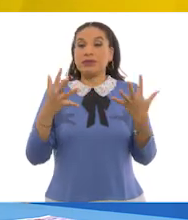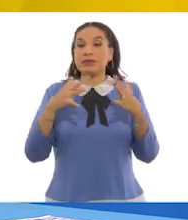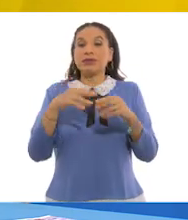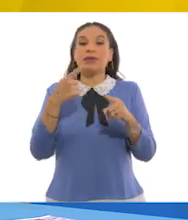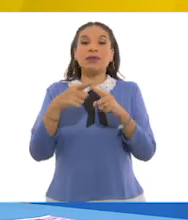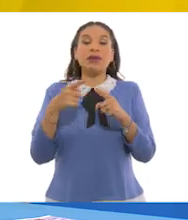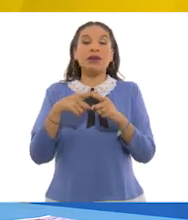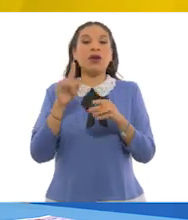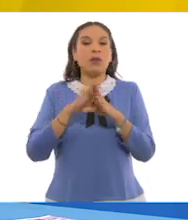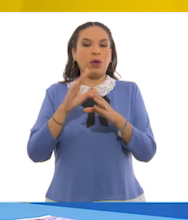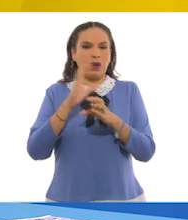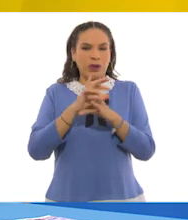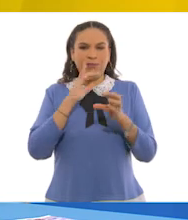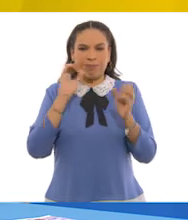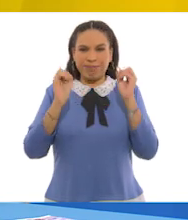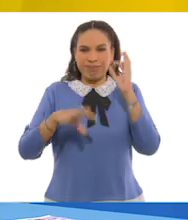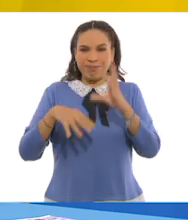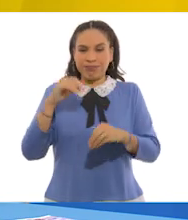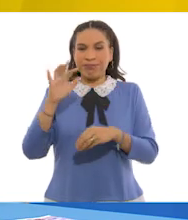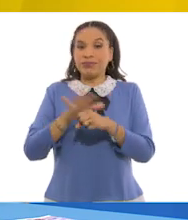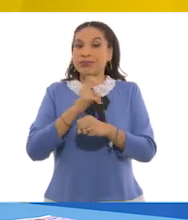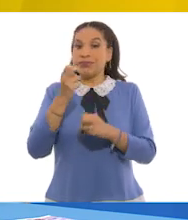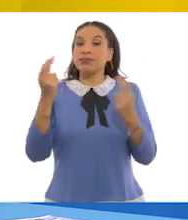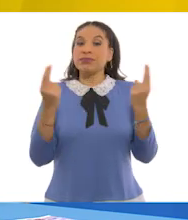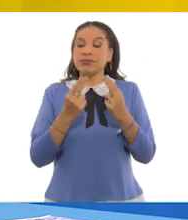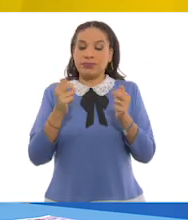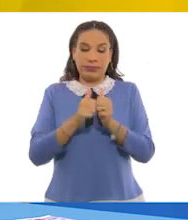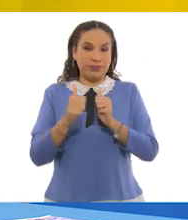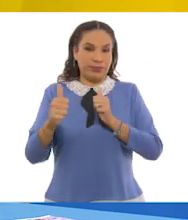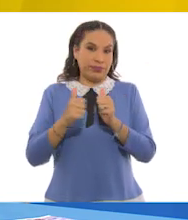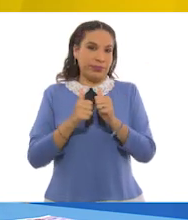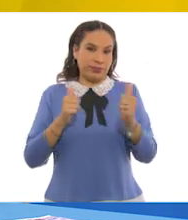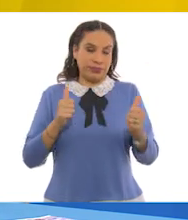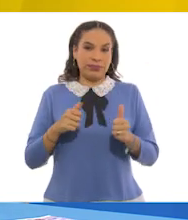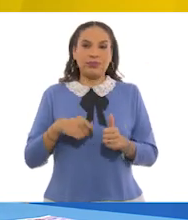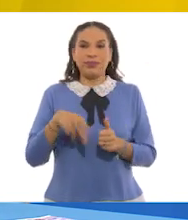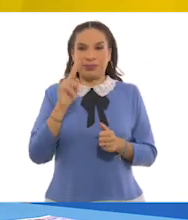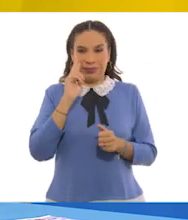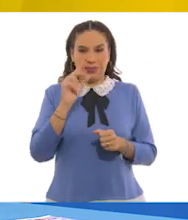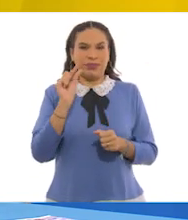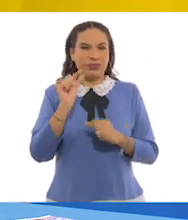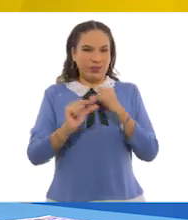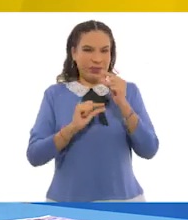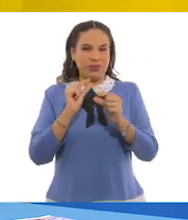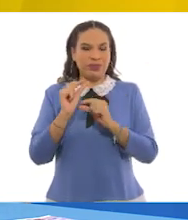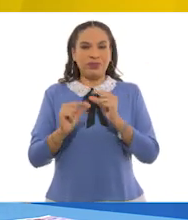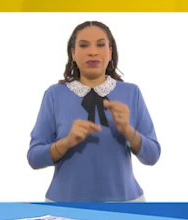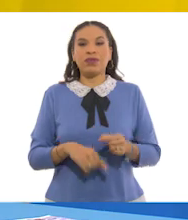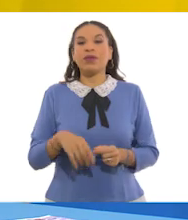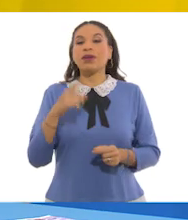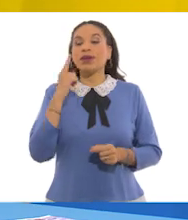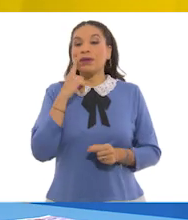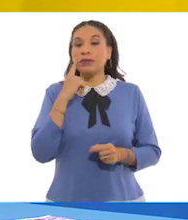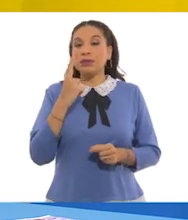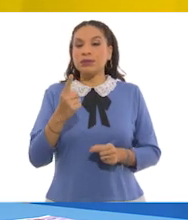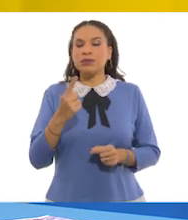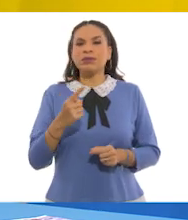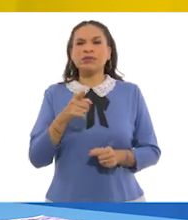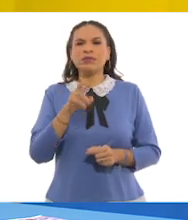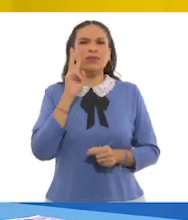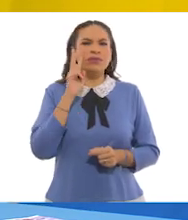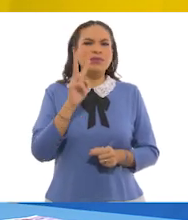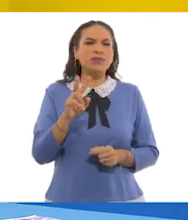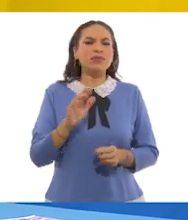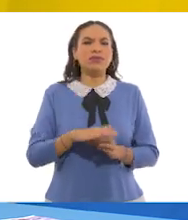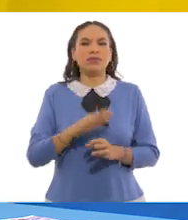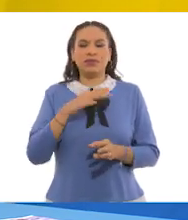los distintos tipos de residuos. Por eso es necesario separarlos. Pero vayamos por partes. Muy bien. Bien, Juan Carlos, ¿qué observas